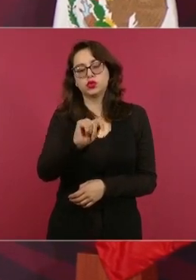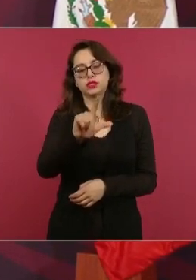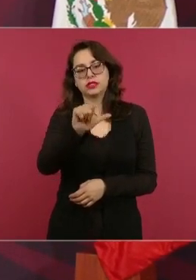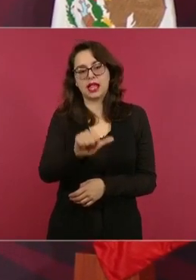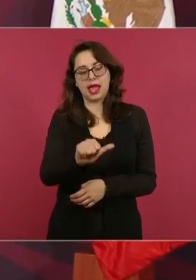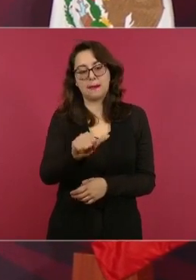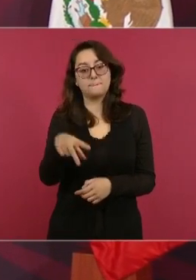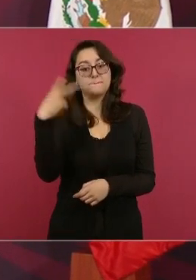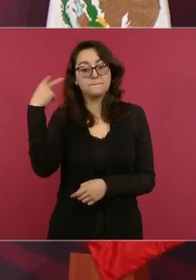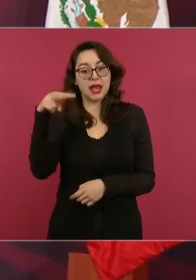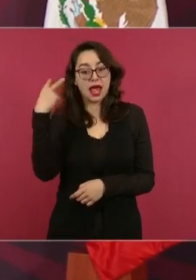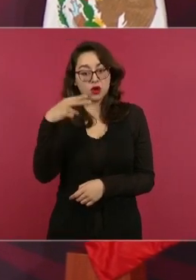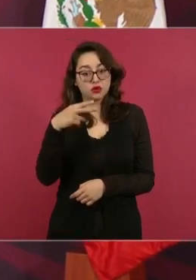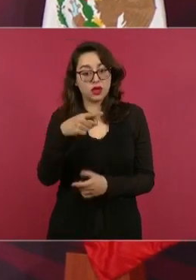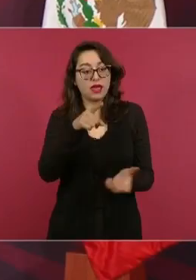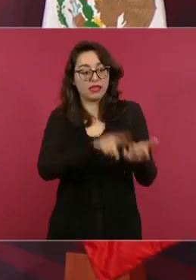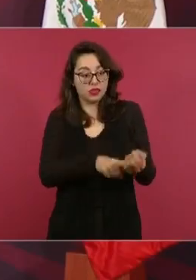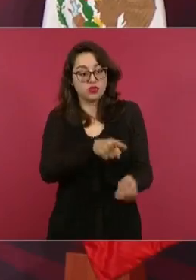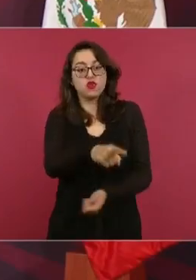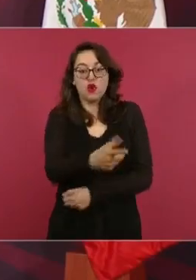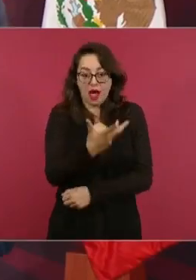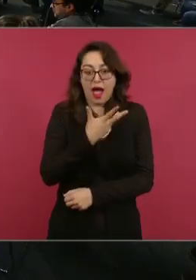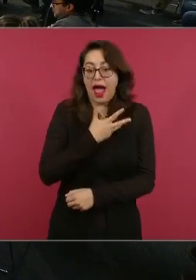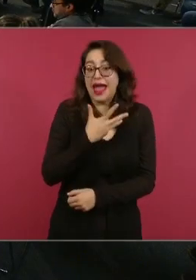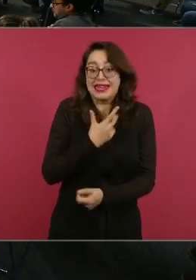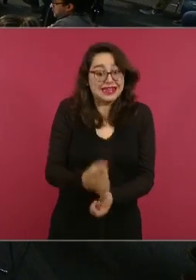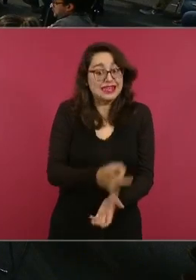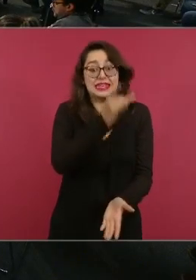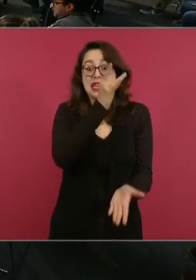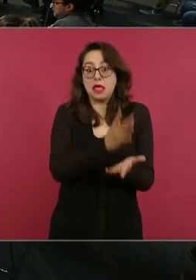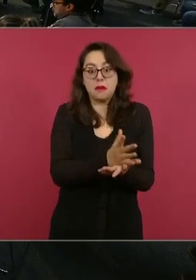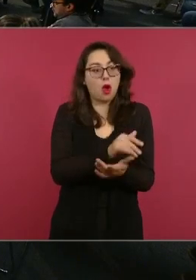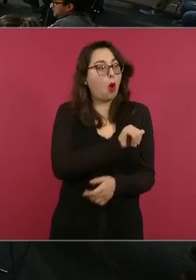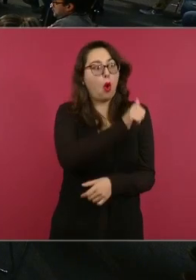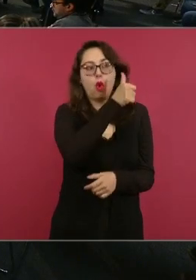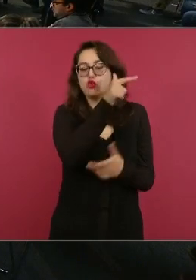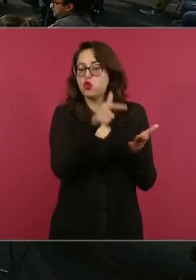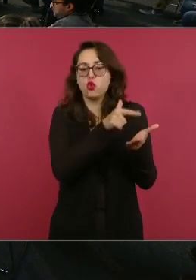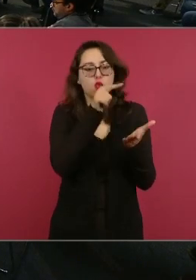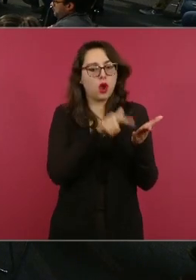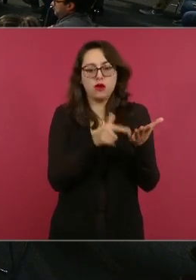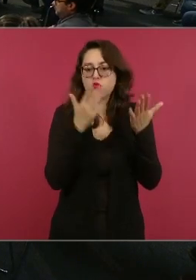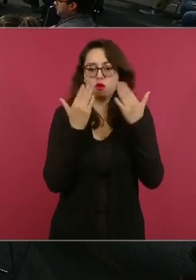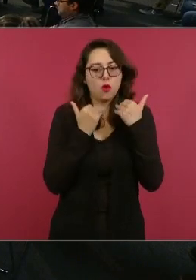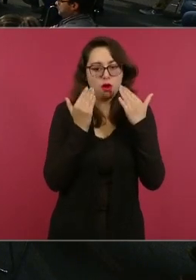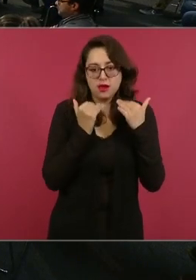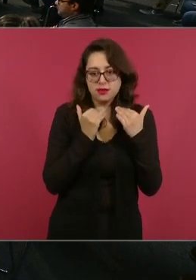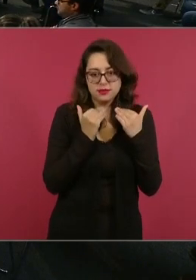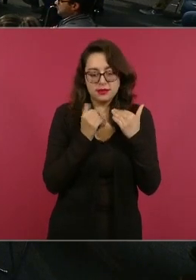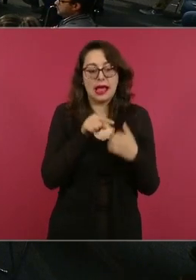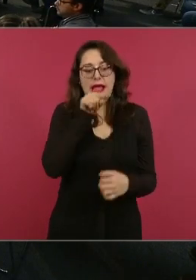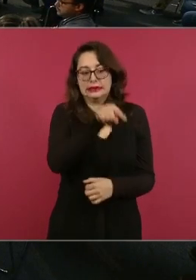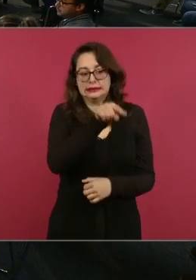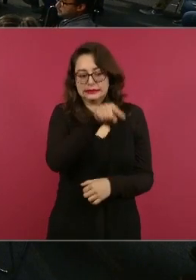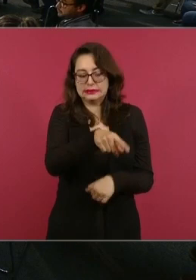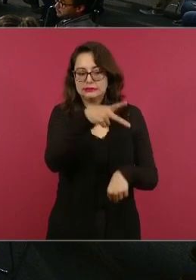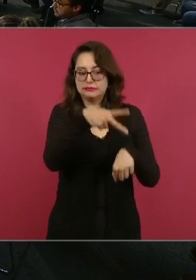entonces hay que llevarla en barcos en barcazas